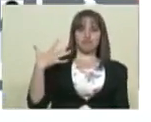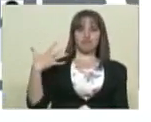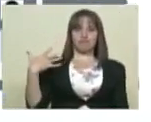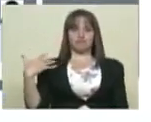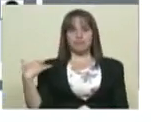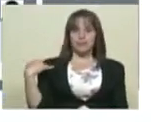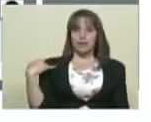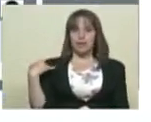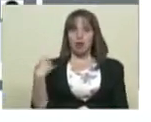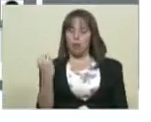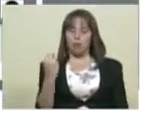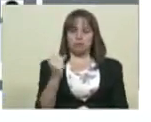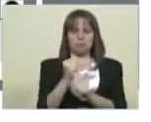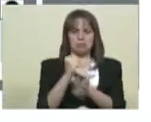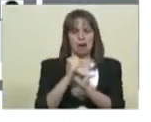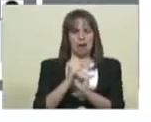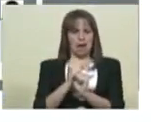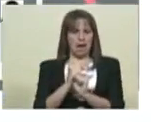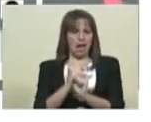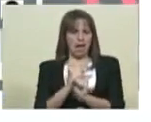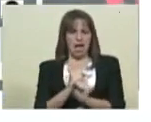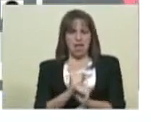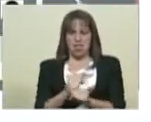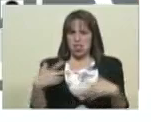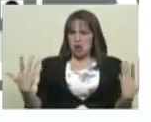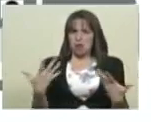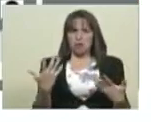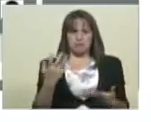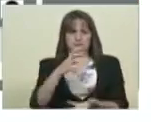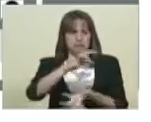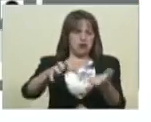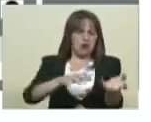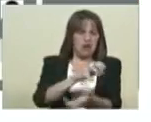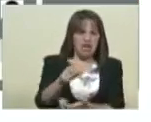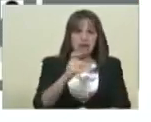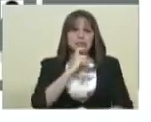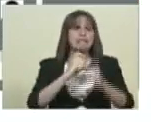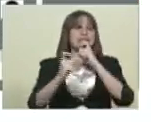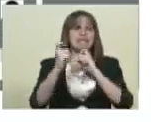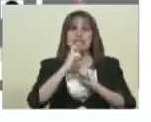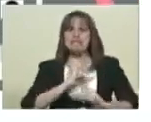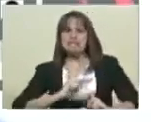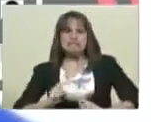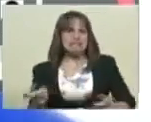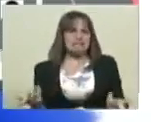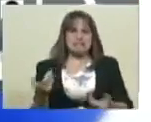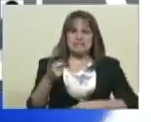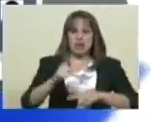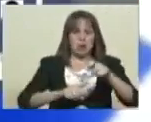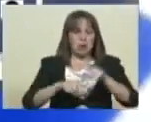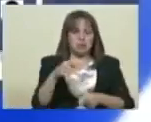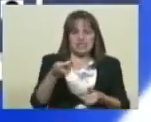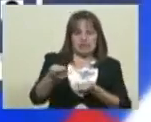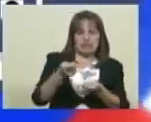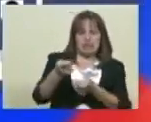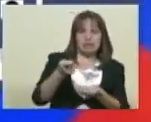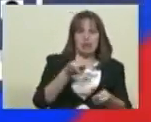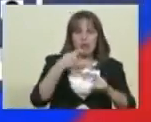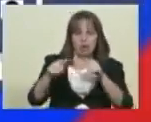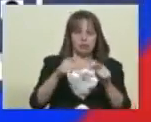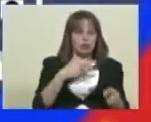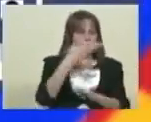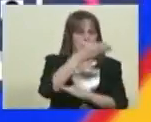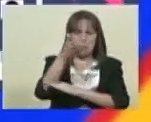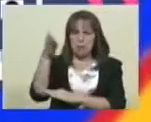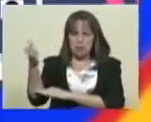estamos esperando que haya mucha, que haya mucha tentación, que haya tentaciones de irse a votar en varios